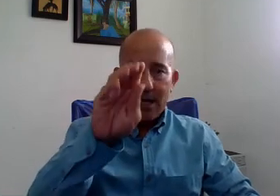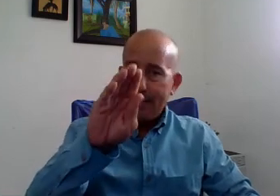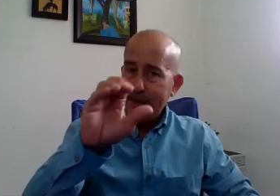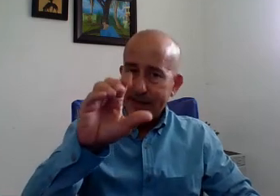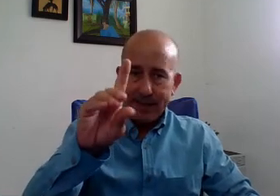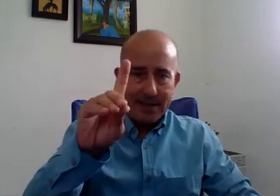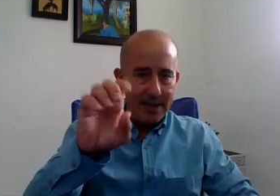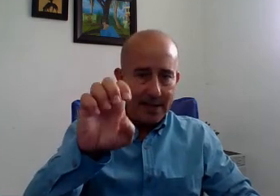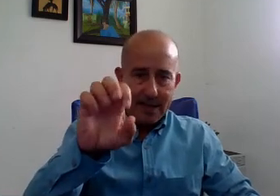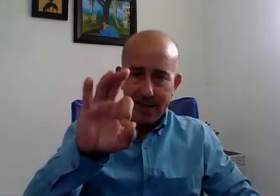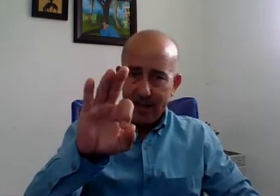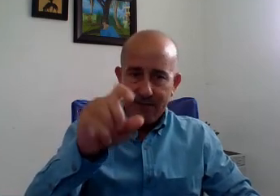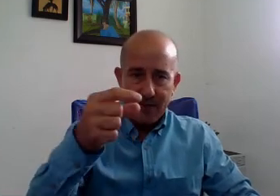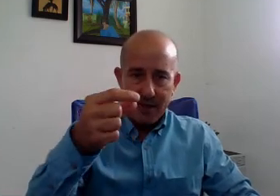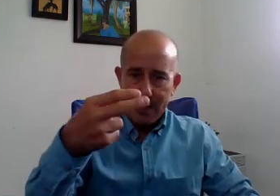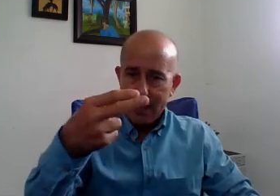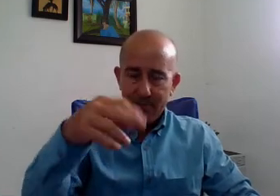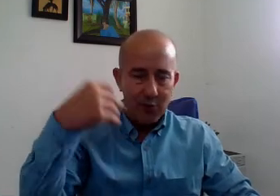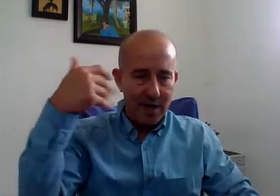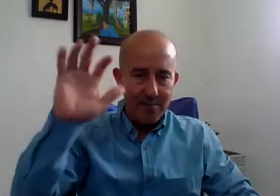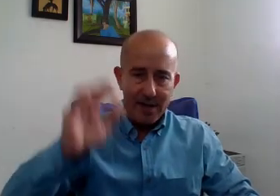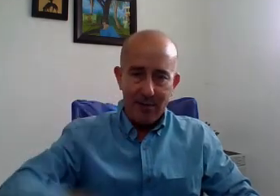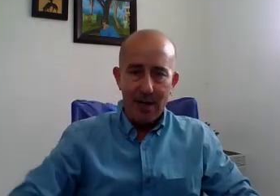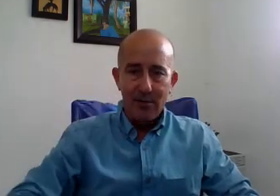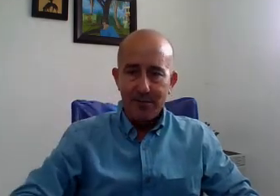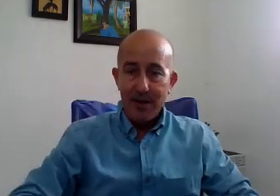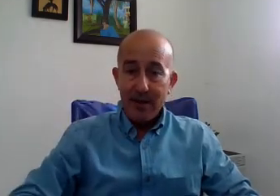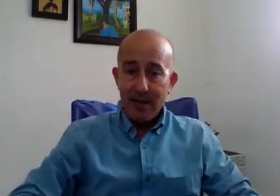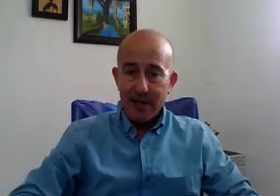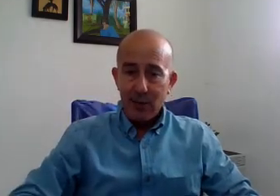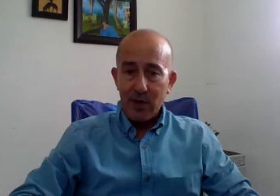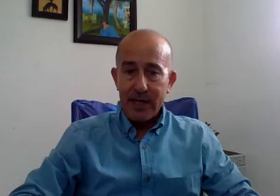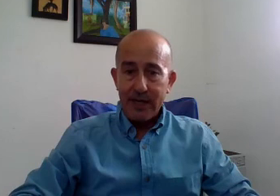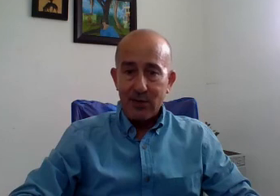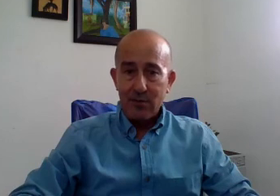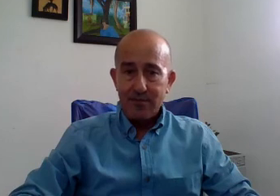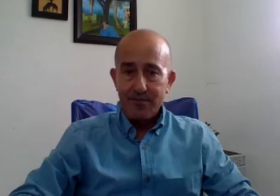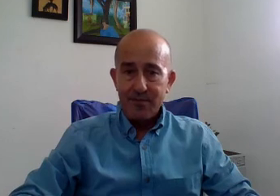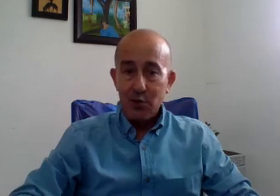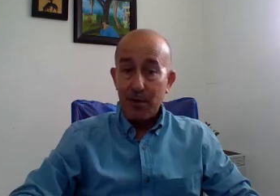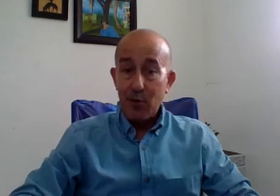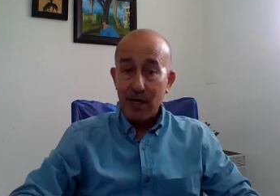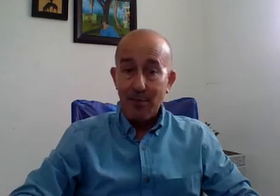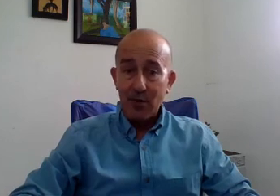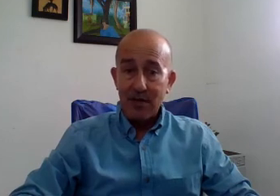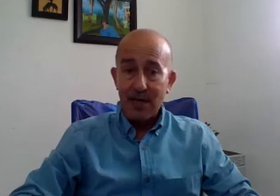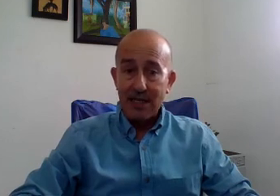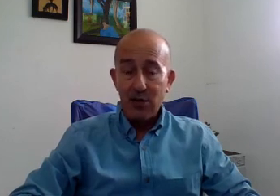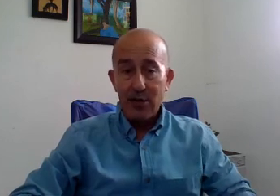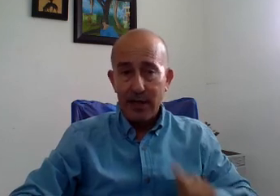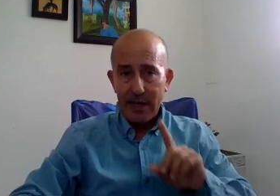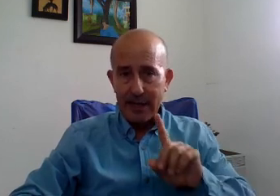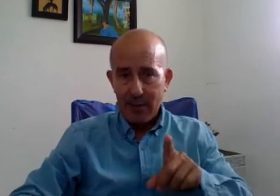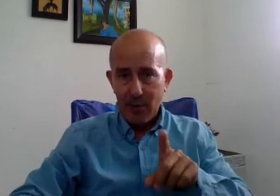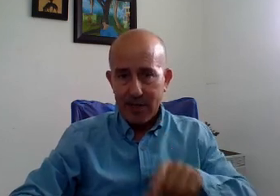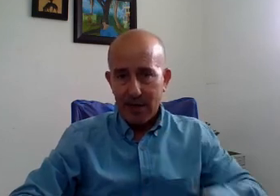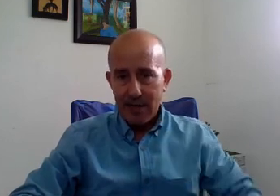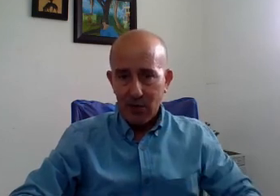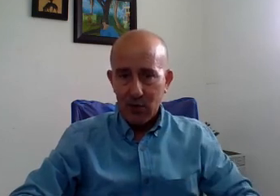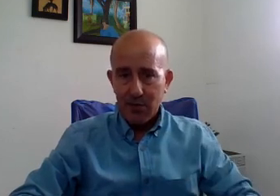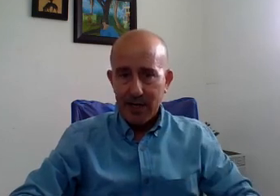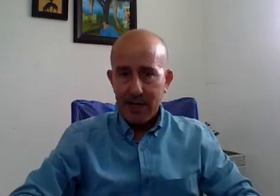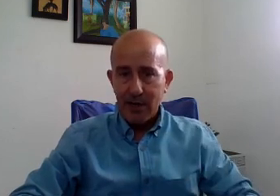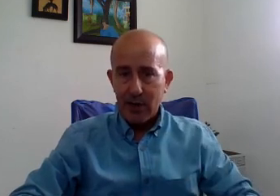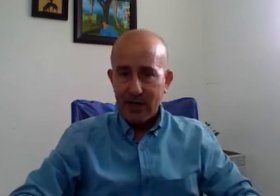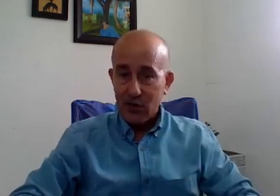En A, B, C, D, E, F, G y por ahí para abajo. Recuerden eso. Nos vemos en la próxima lección, en que vamos a estar